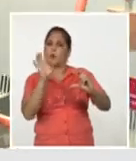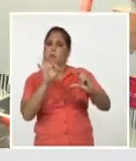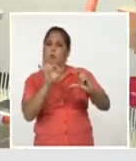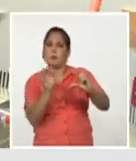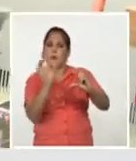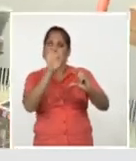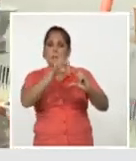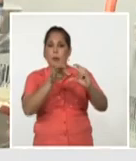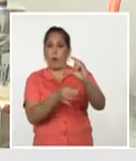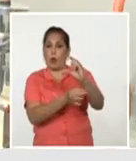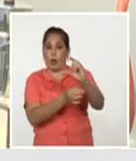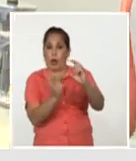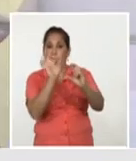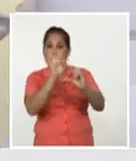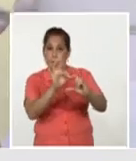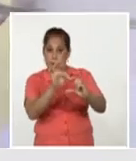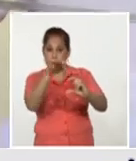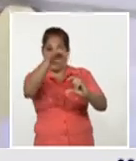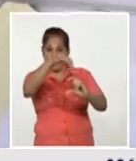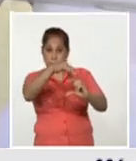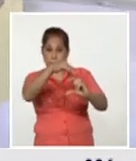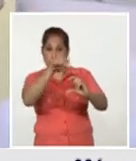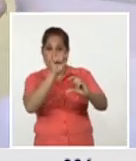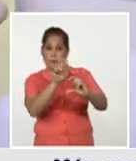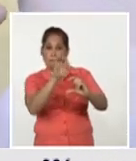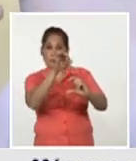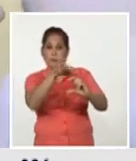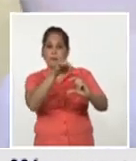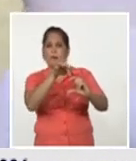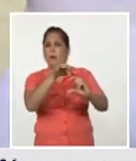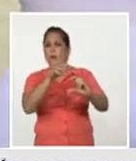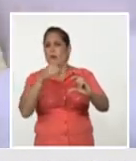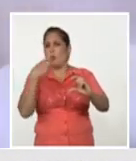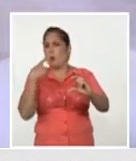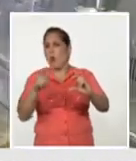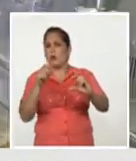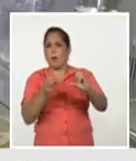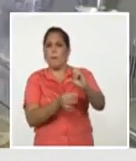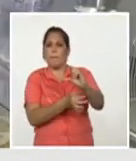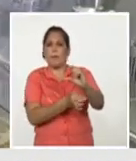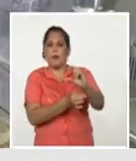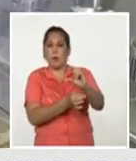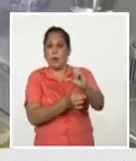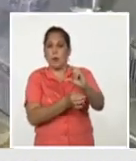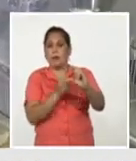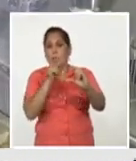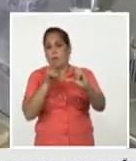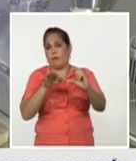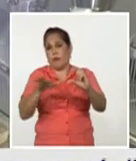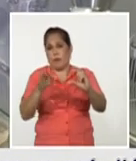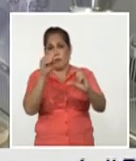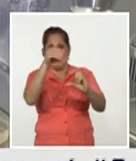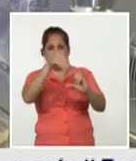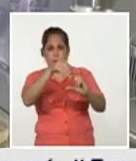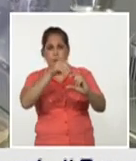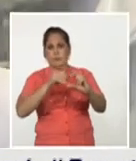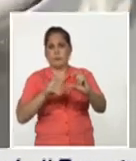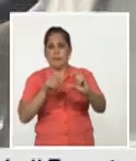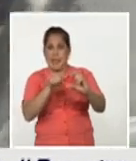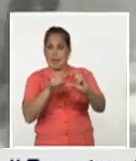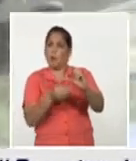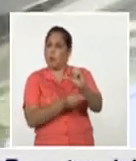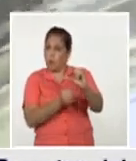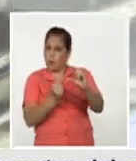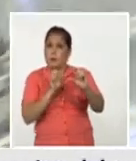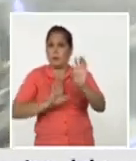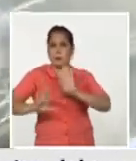proteína ayudado con el complejo de proteínas de membrana externa del meningococo B que es un potente inmuno